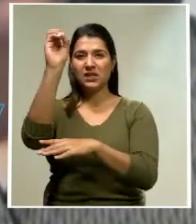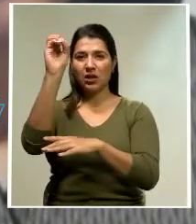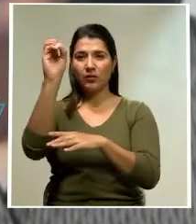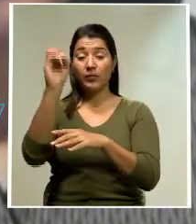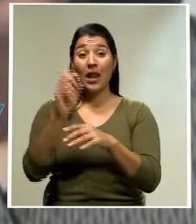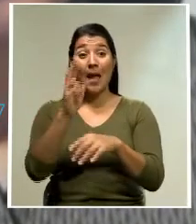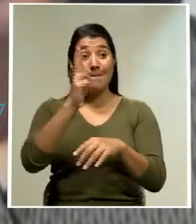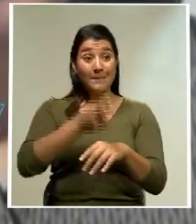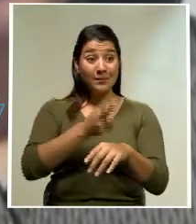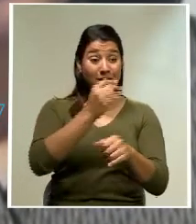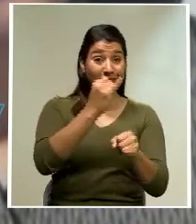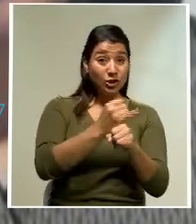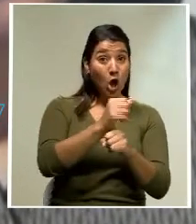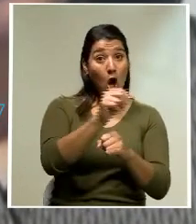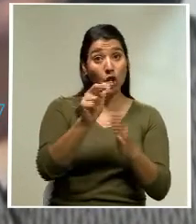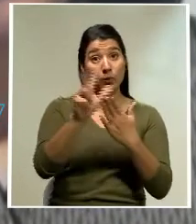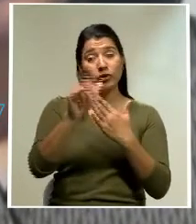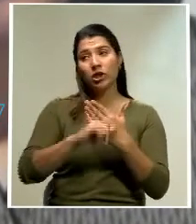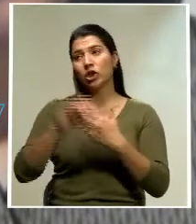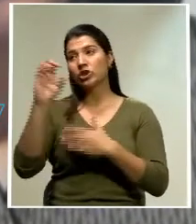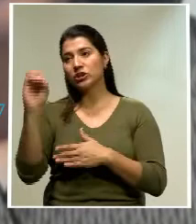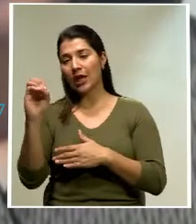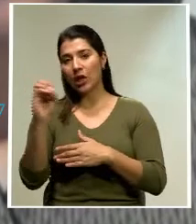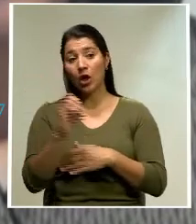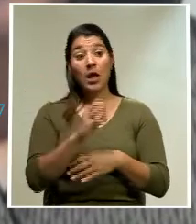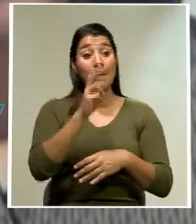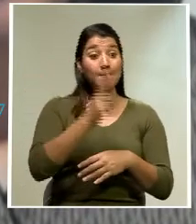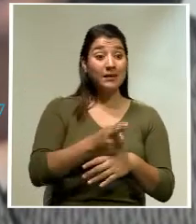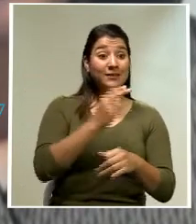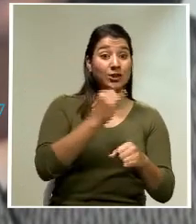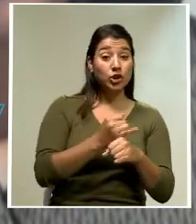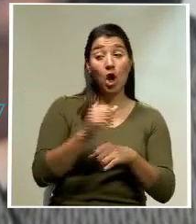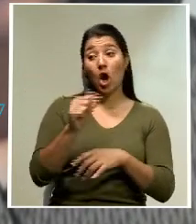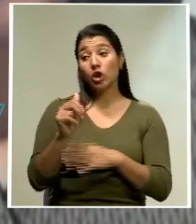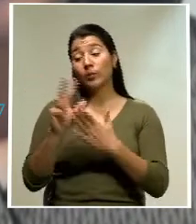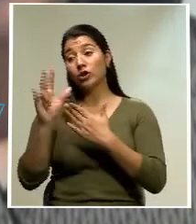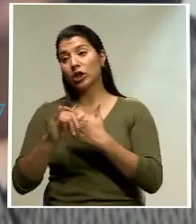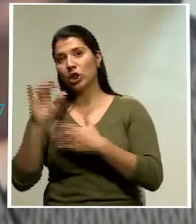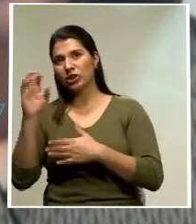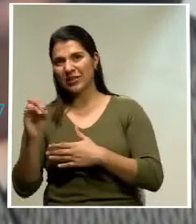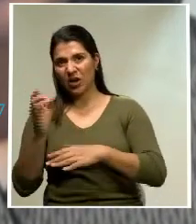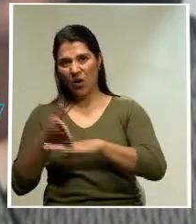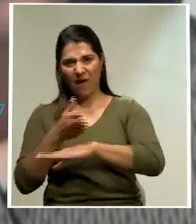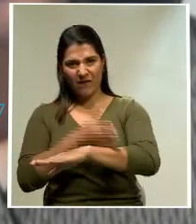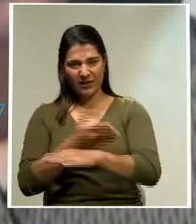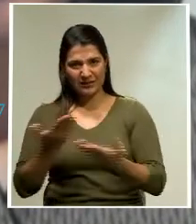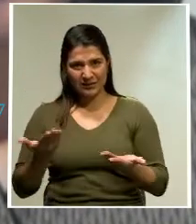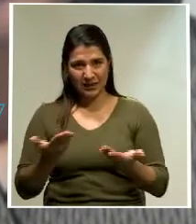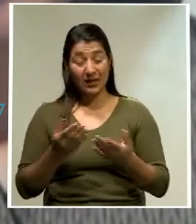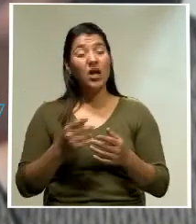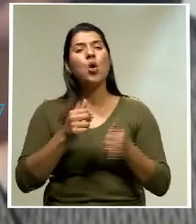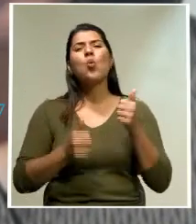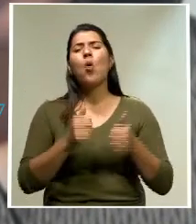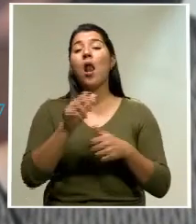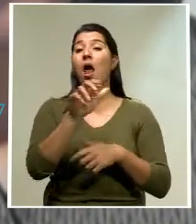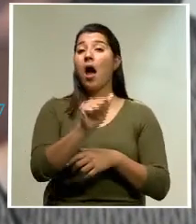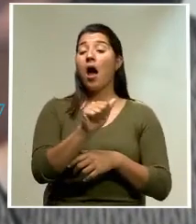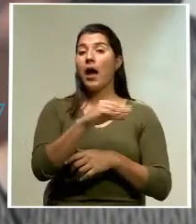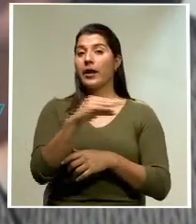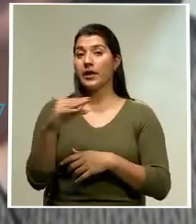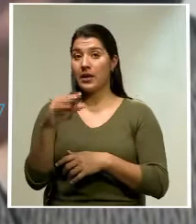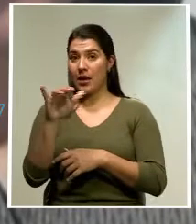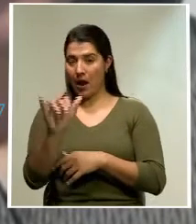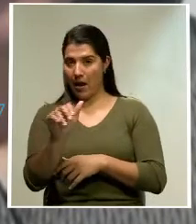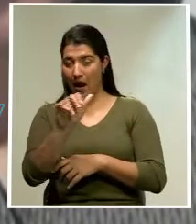la institución es acueductos y alcantarillados. En la lista que ustedes elaboraron vienen detallados seis proyectos